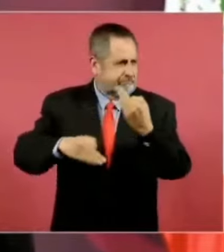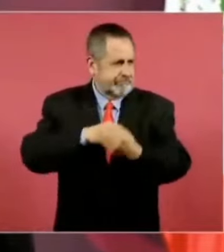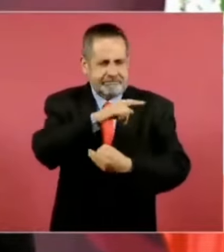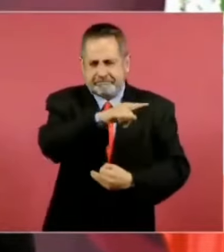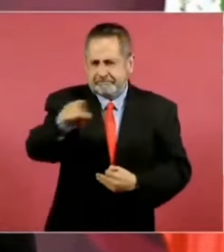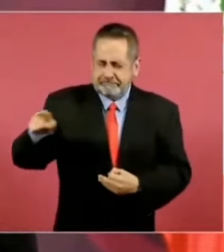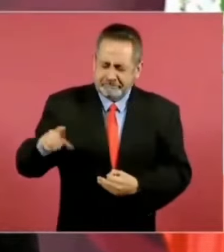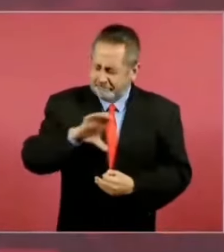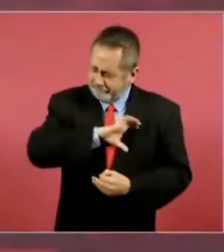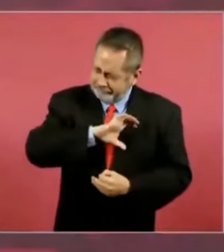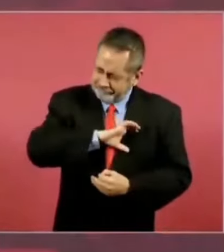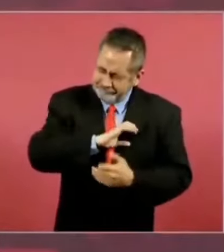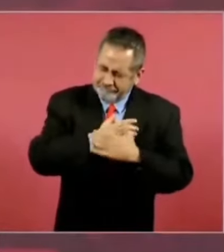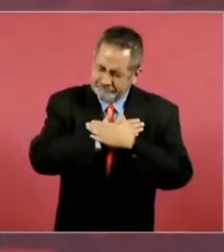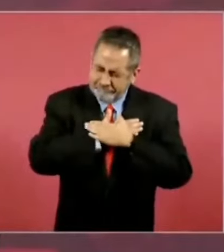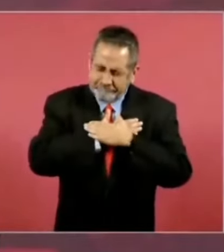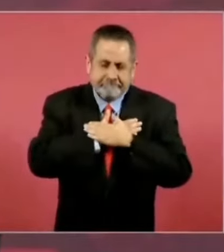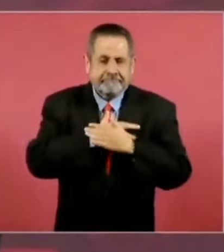amor,